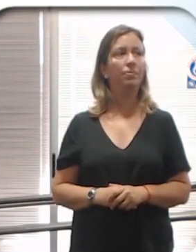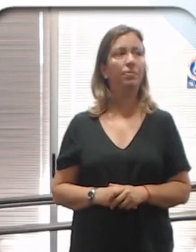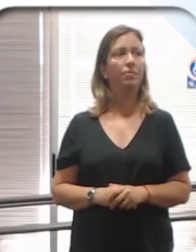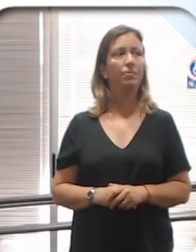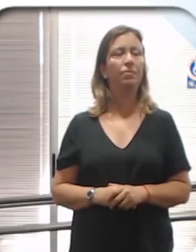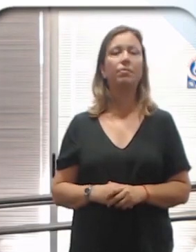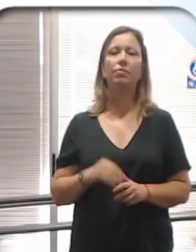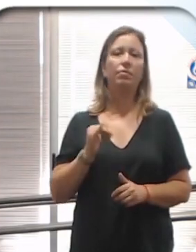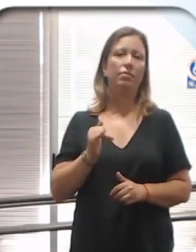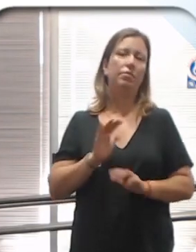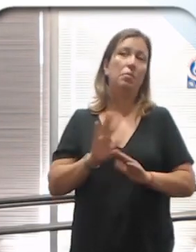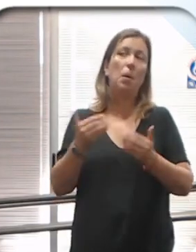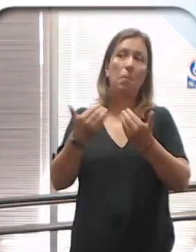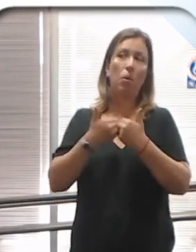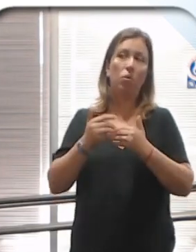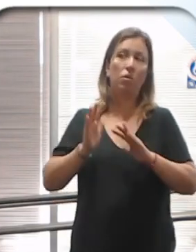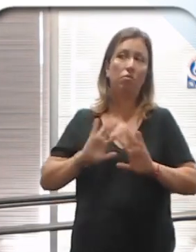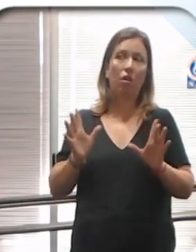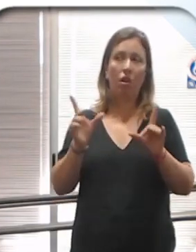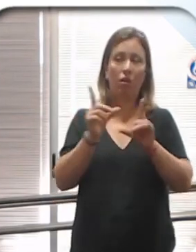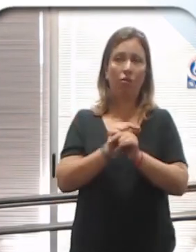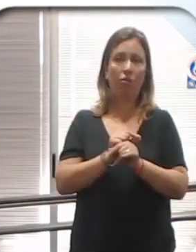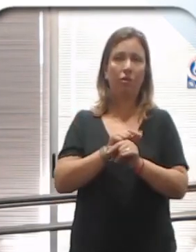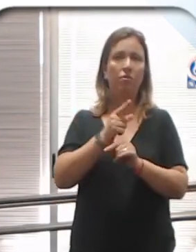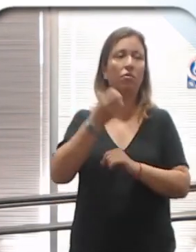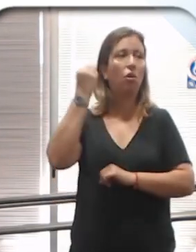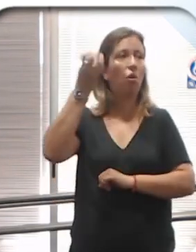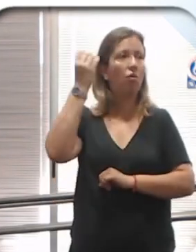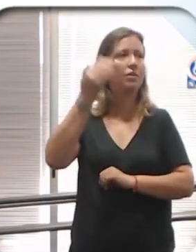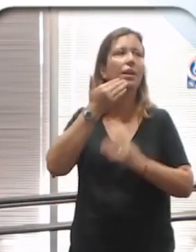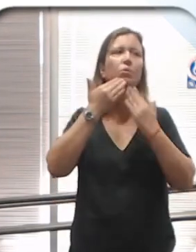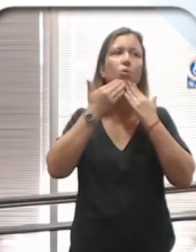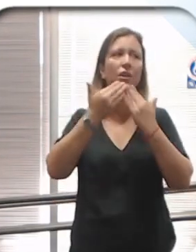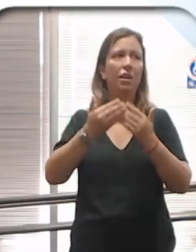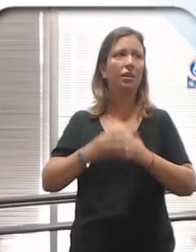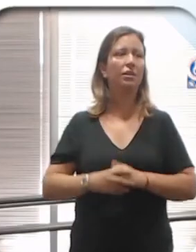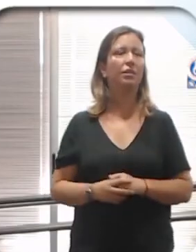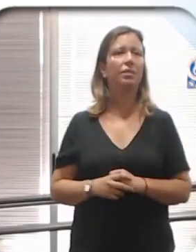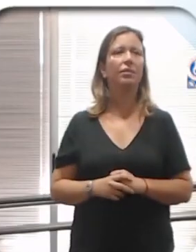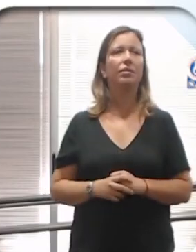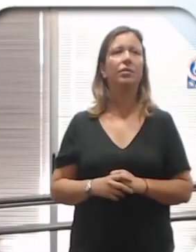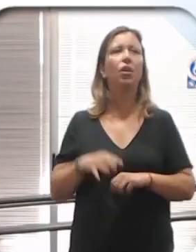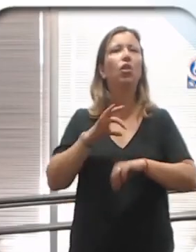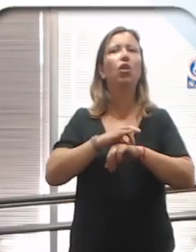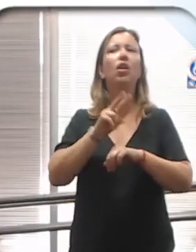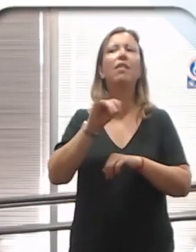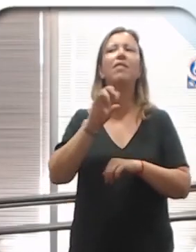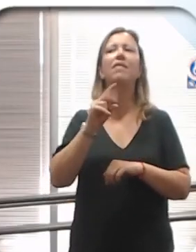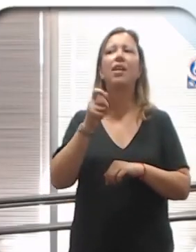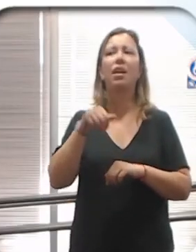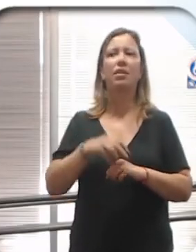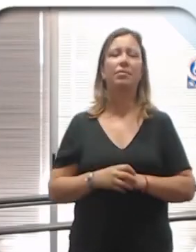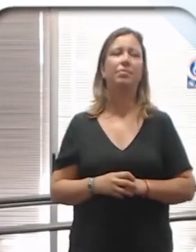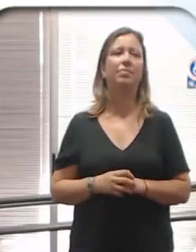Si no hay más preguntas, damos por cerrada la conferencia. Muchas gracias, doctora Vivian Nufu.